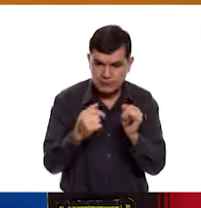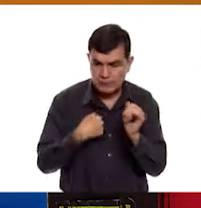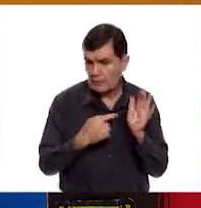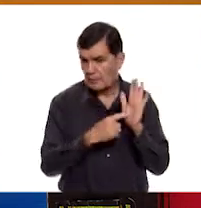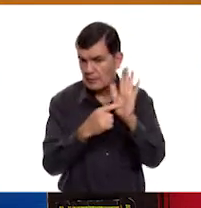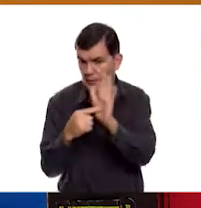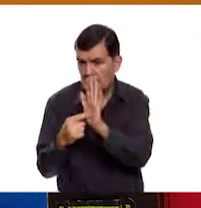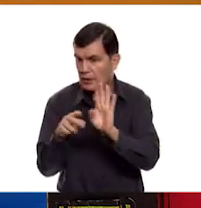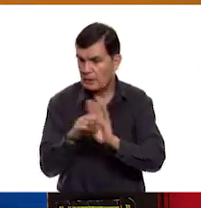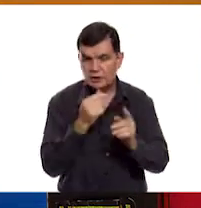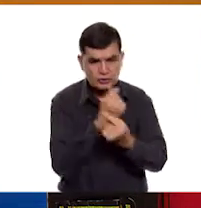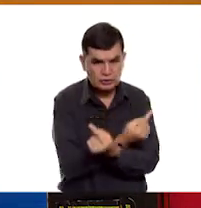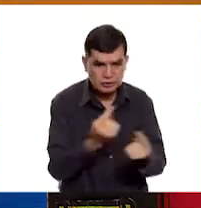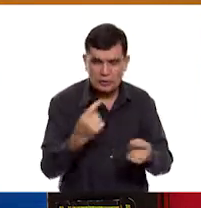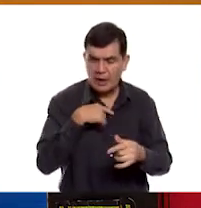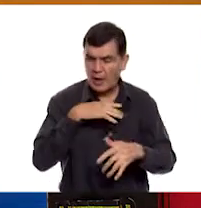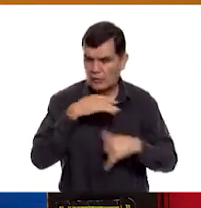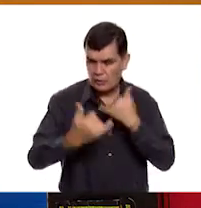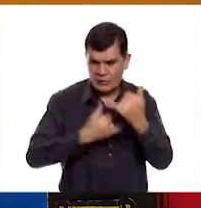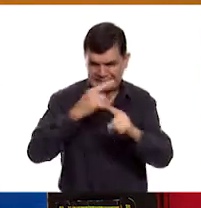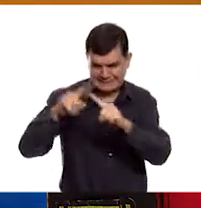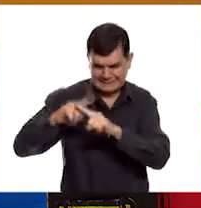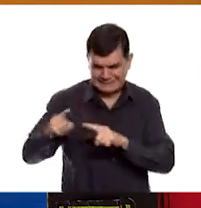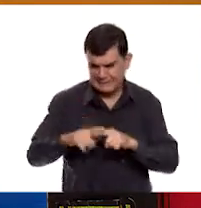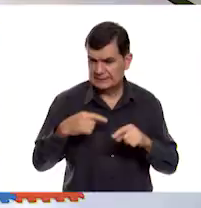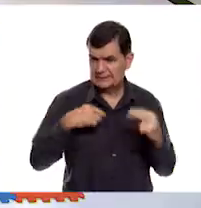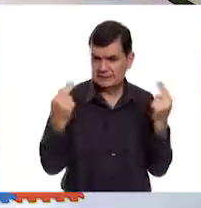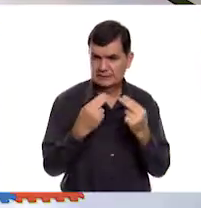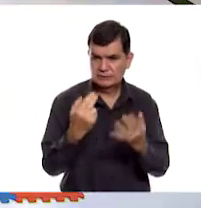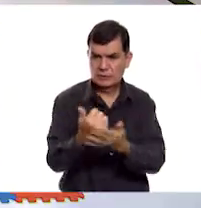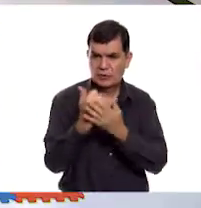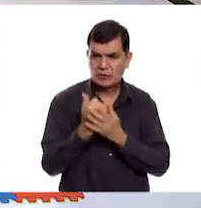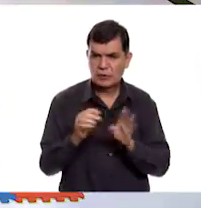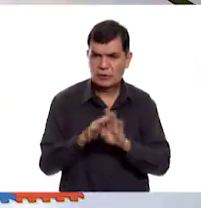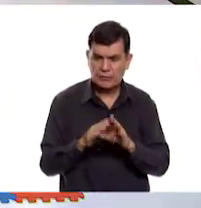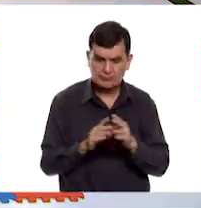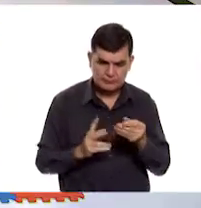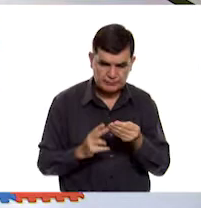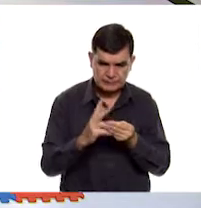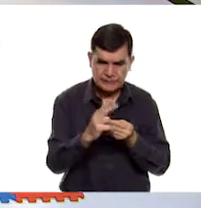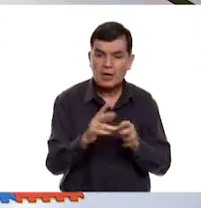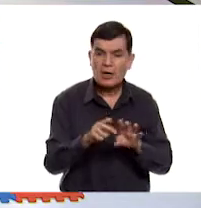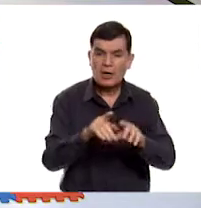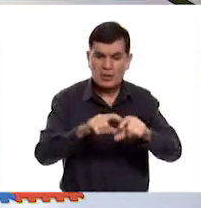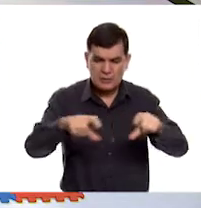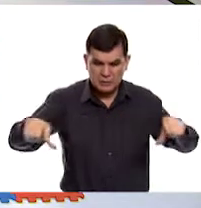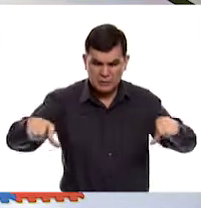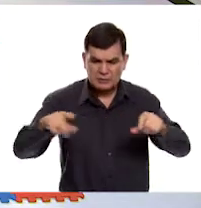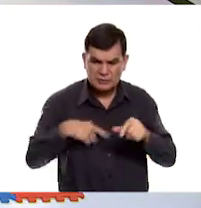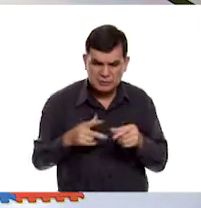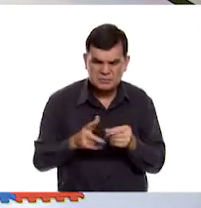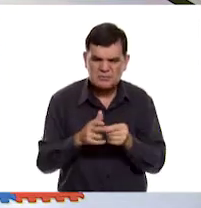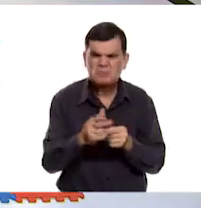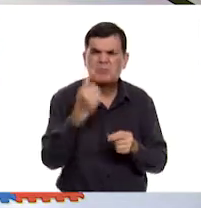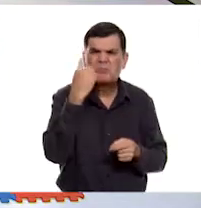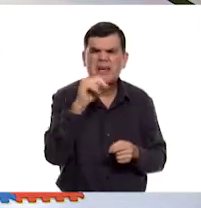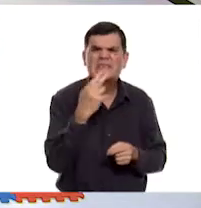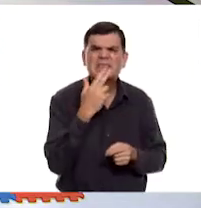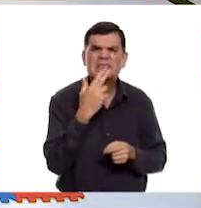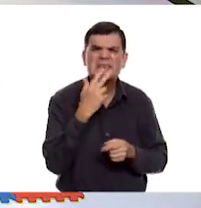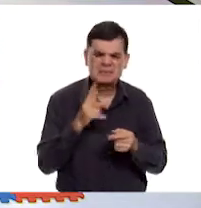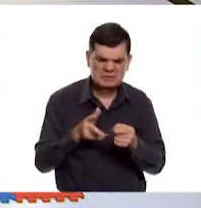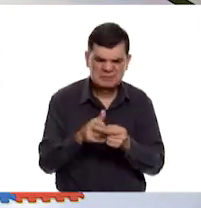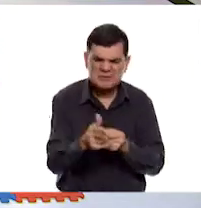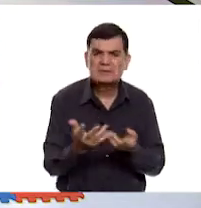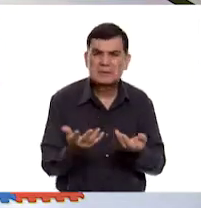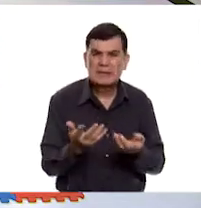a ti y a las niñas y a los niños los juegos que tenemos aquí, necesito que me ayudes a cortar nuestro listón. Justo yo iba a preguntar para qué estaba eso ahí.